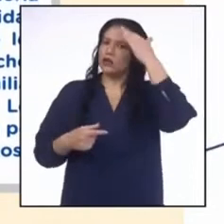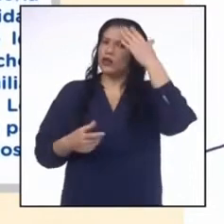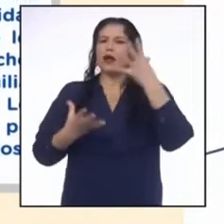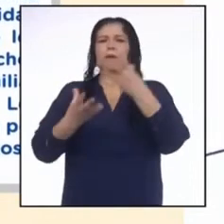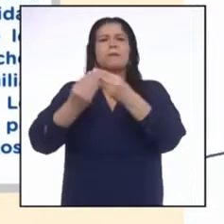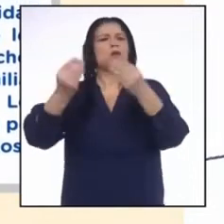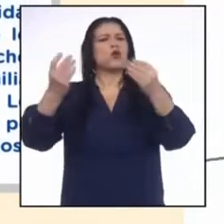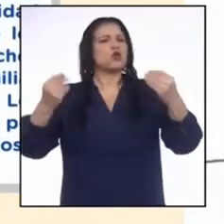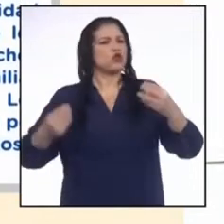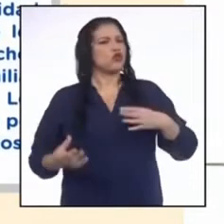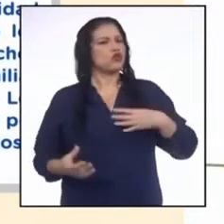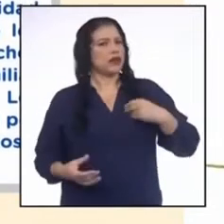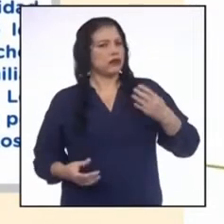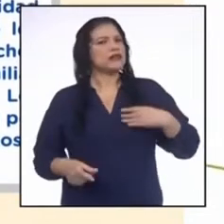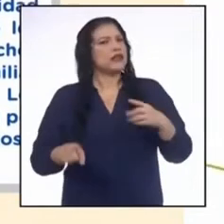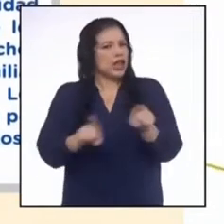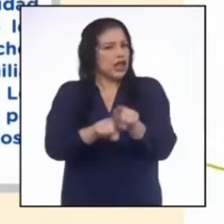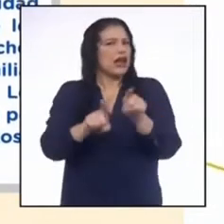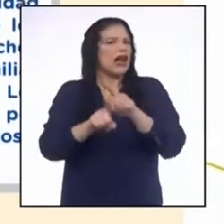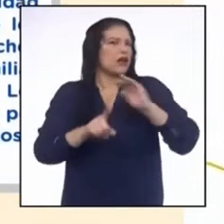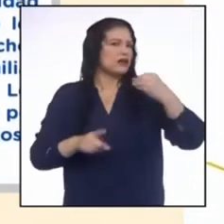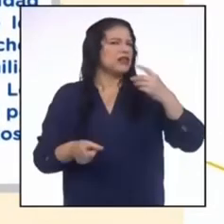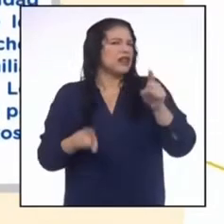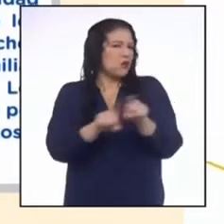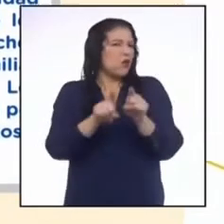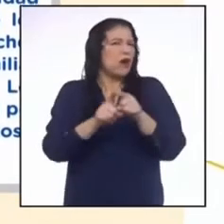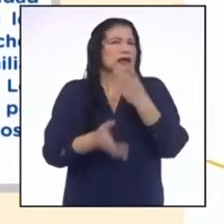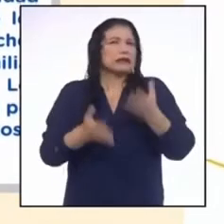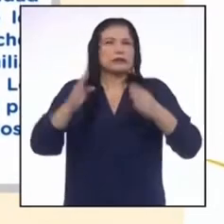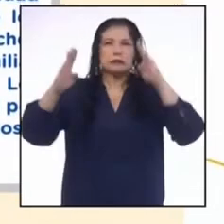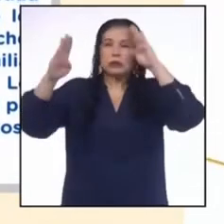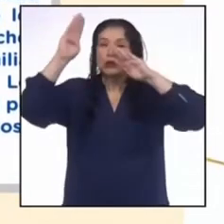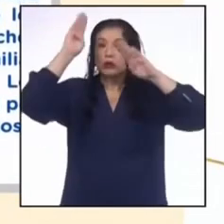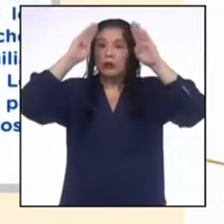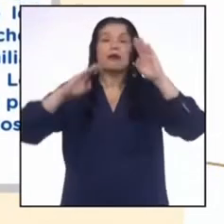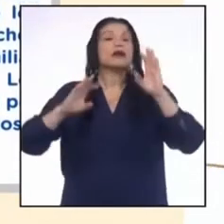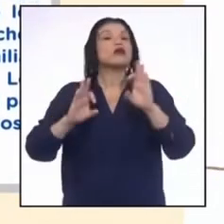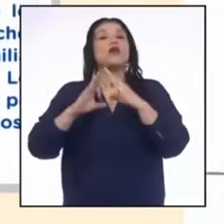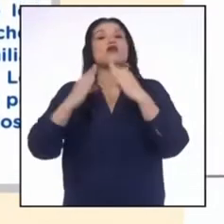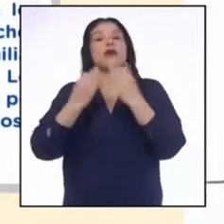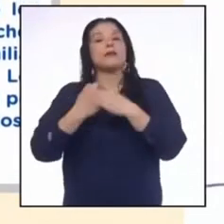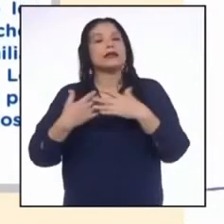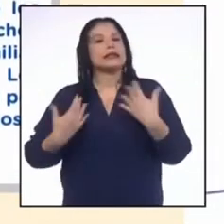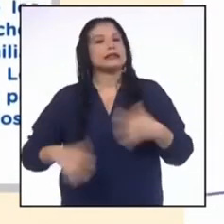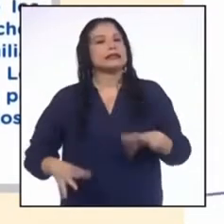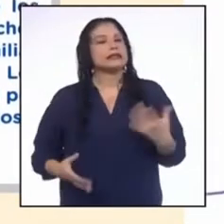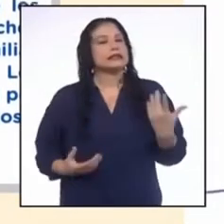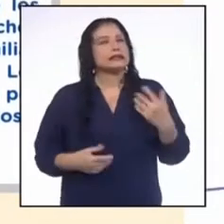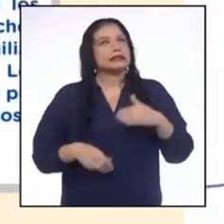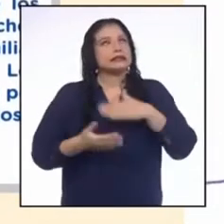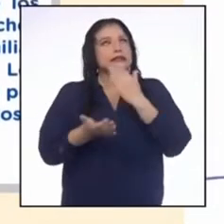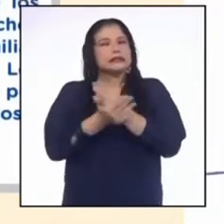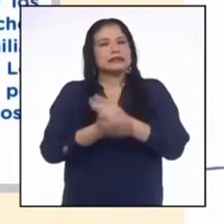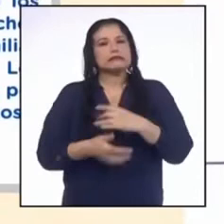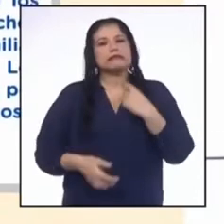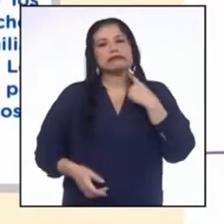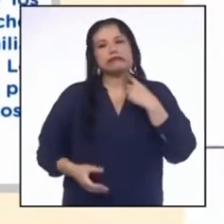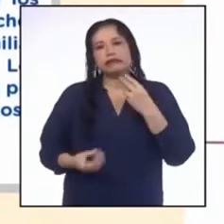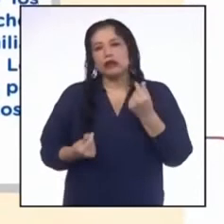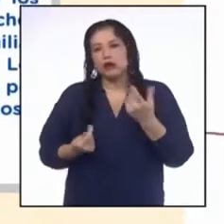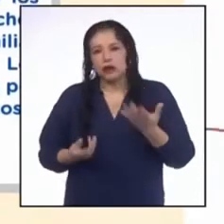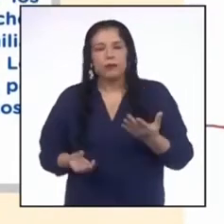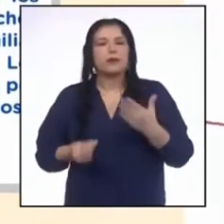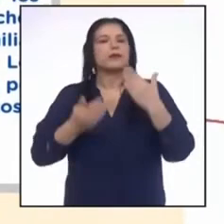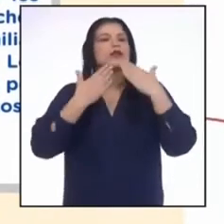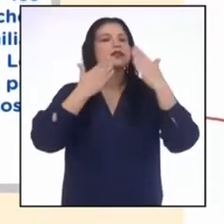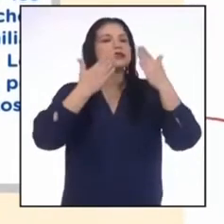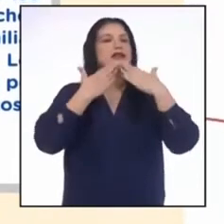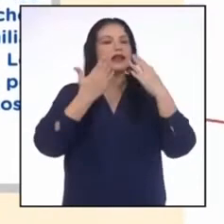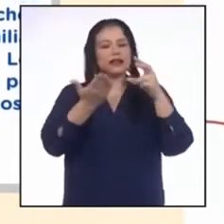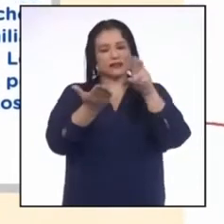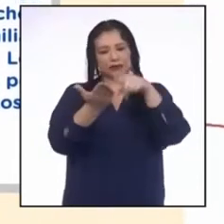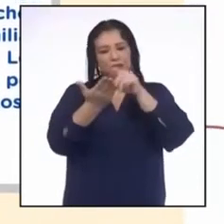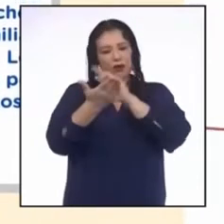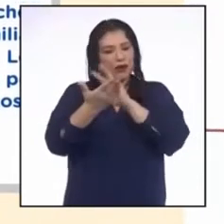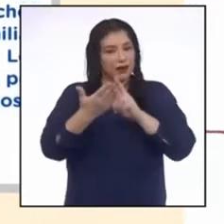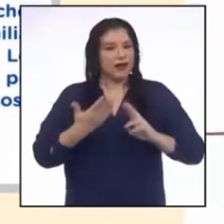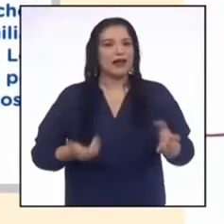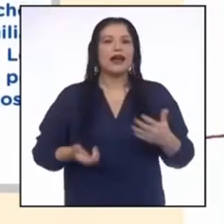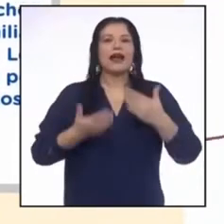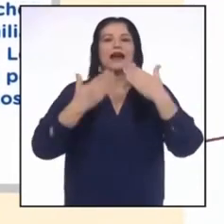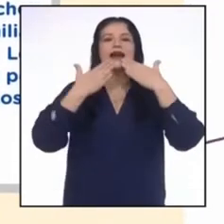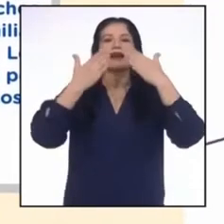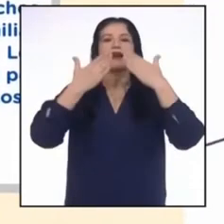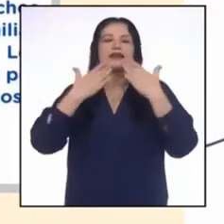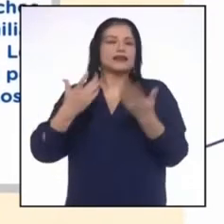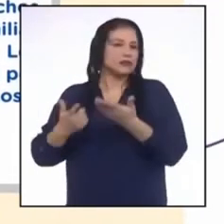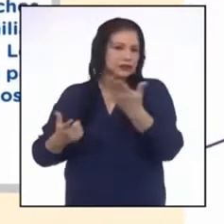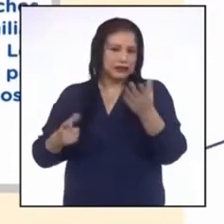muchos adolescentes que tienen la misma preocupación porque sus familias están pasando por lo mismo. Muchas gracias por leerme. Les agradezco